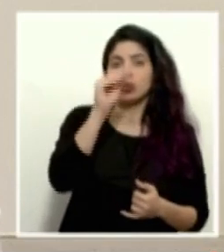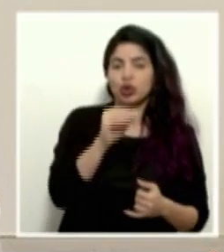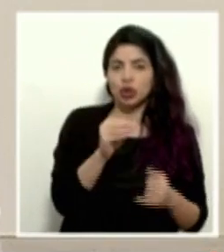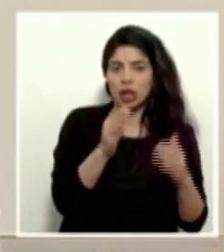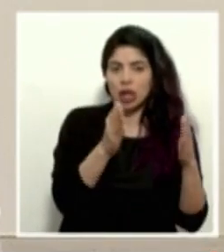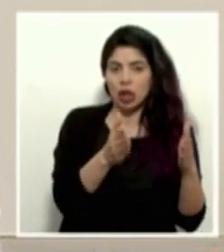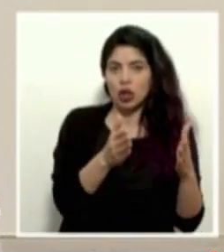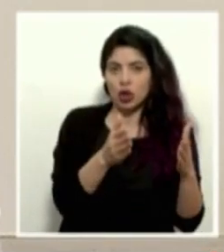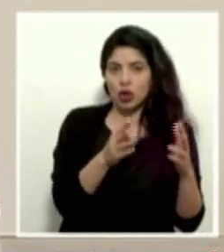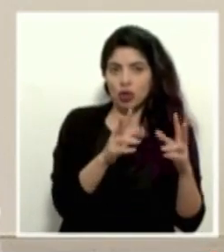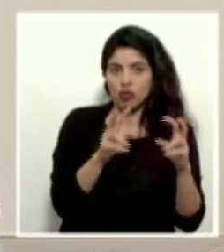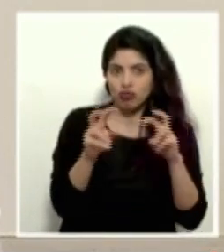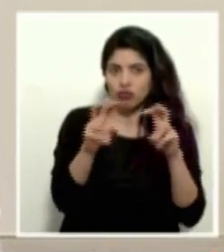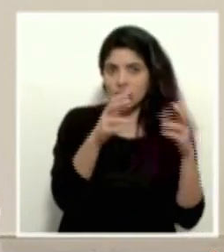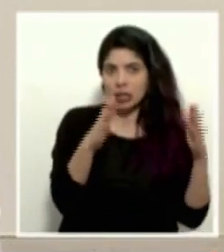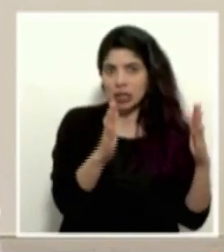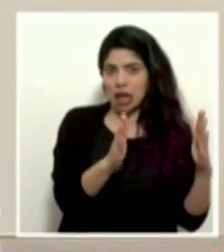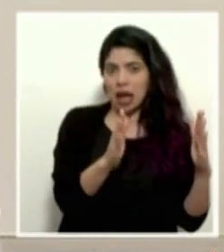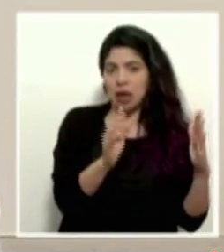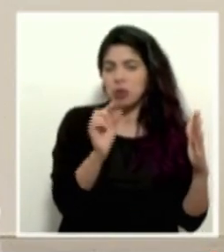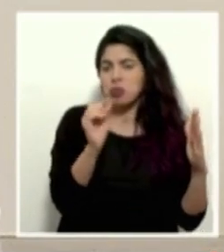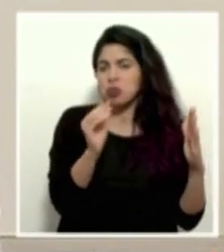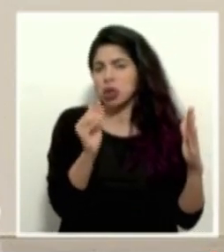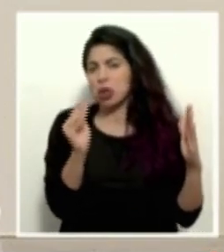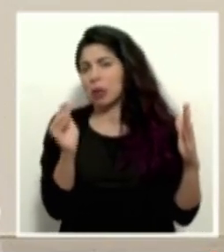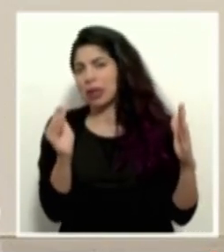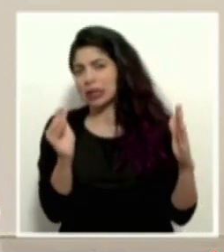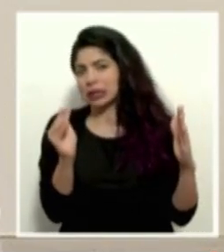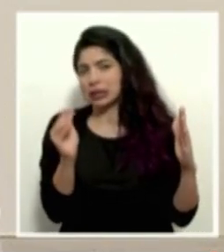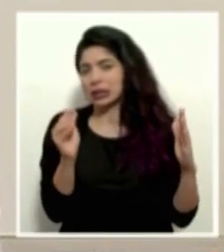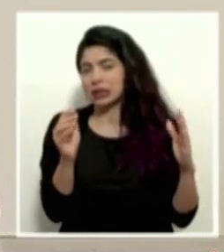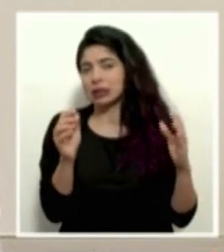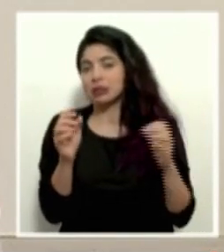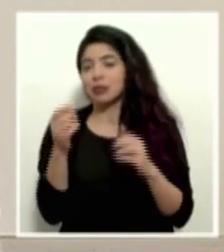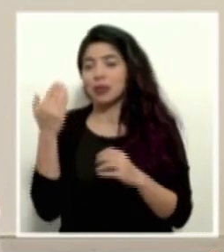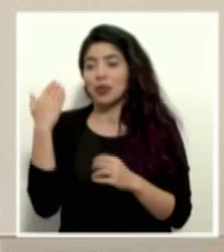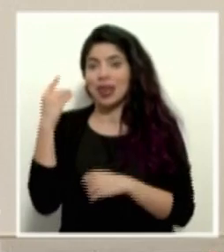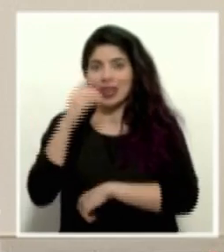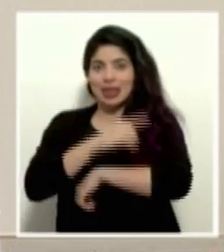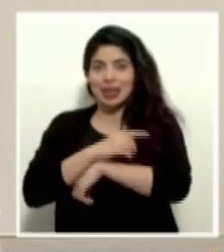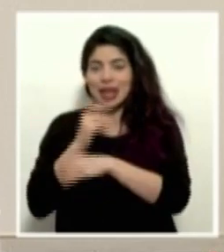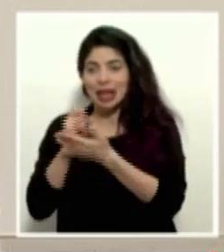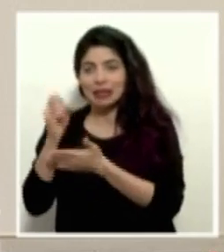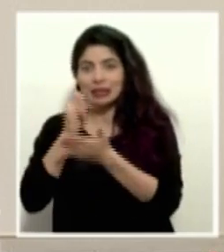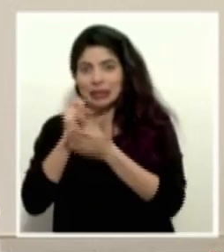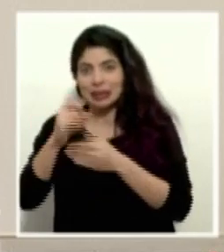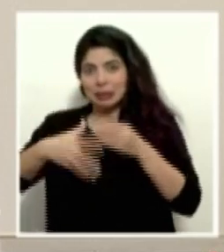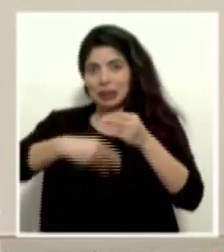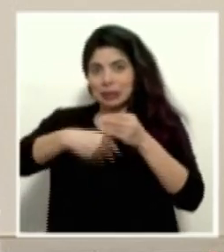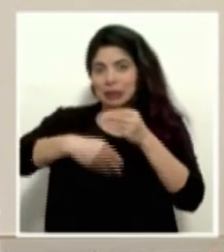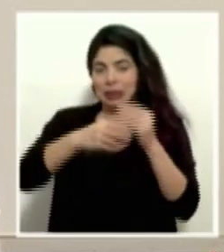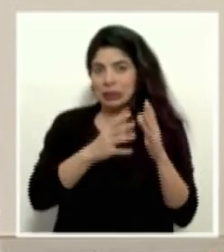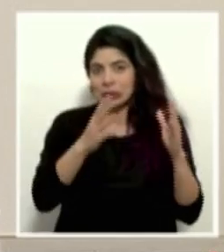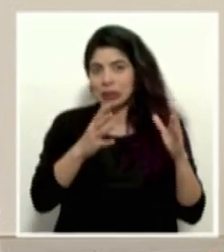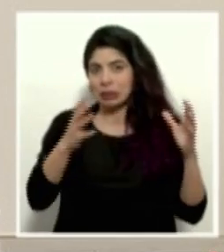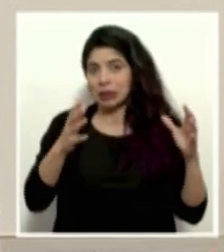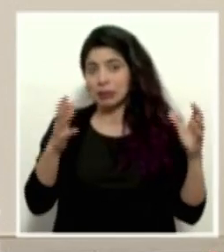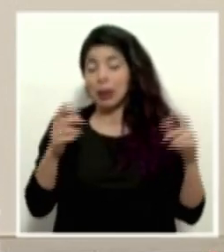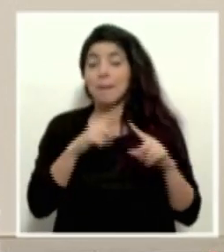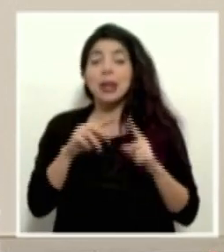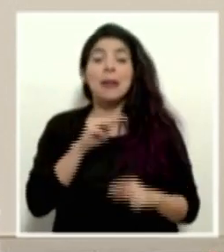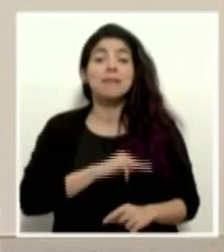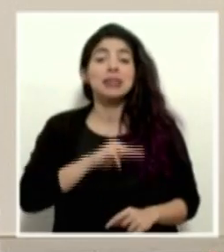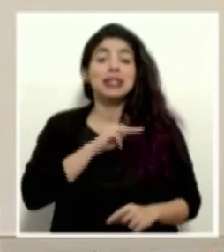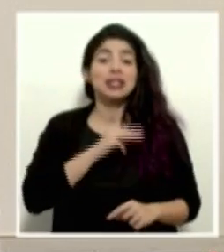de trazabilidad y posiblemente sea un poquito más con las actualizaciones de los últimos días. Pero parte de toda esta